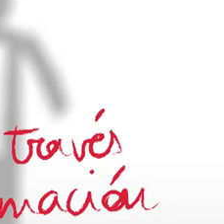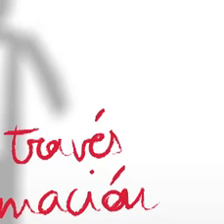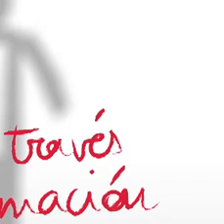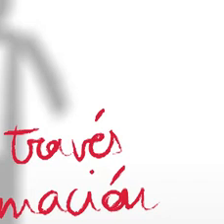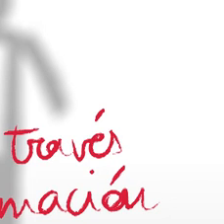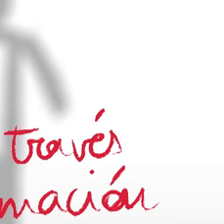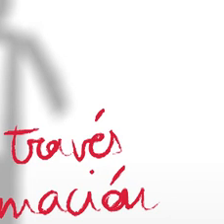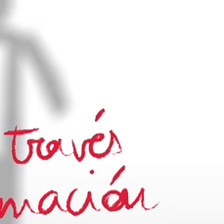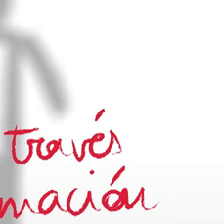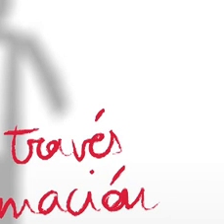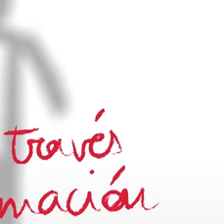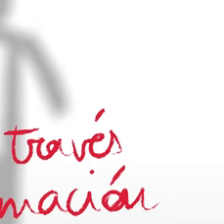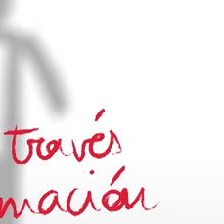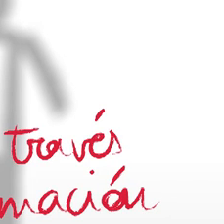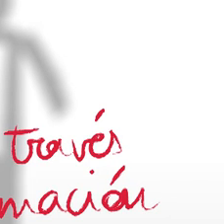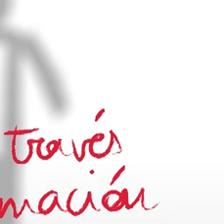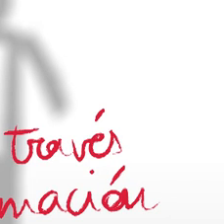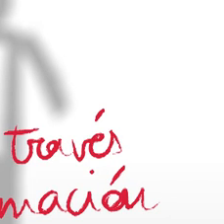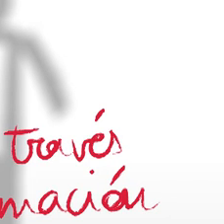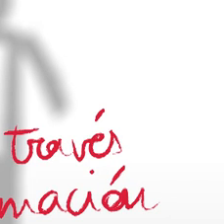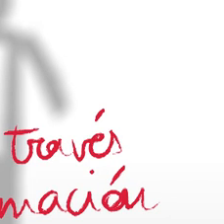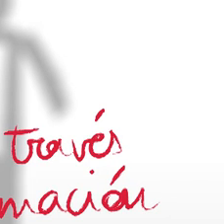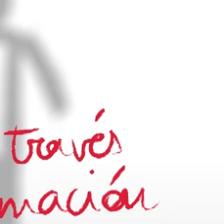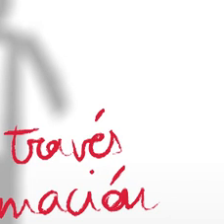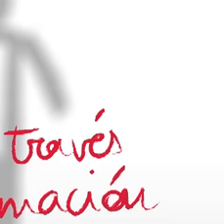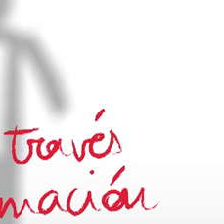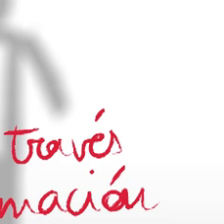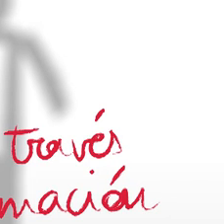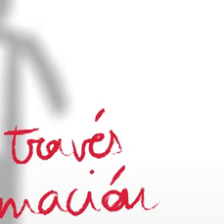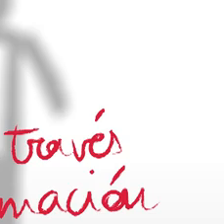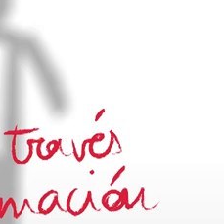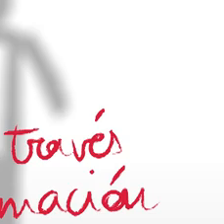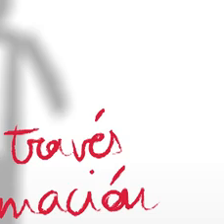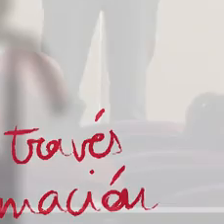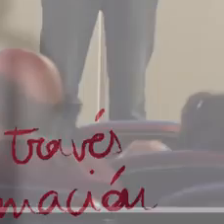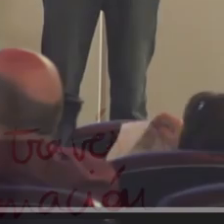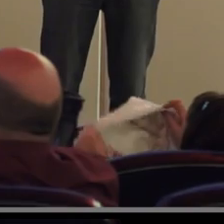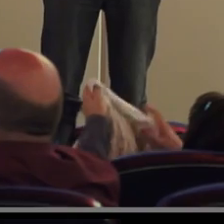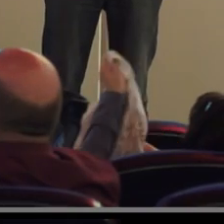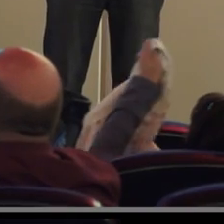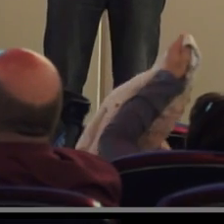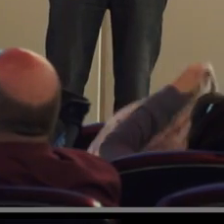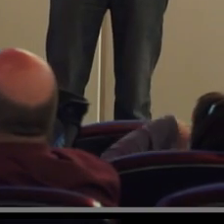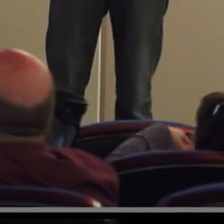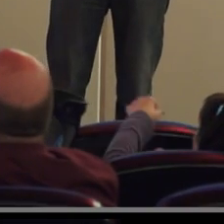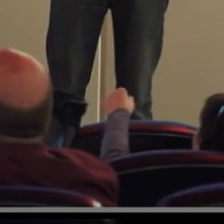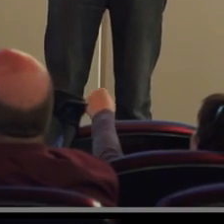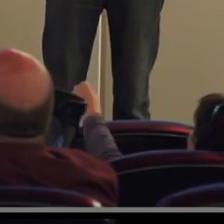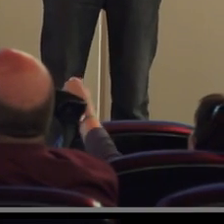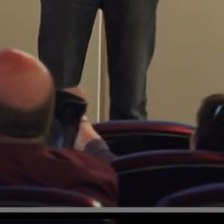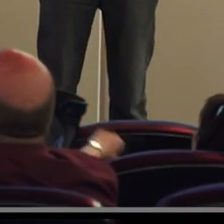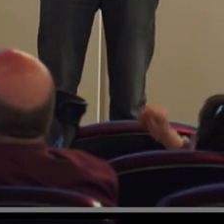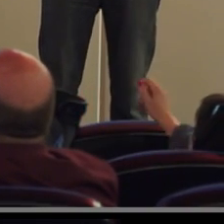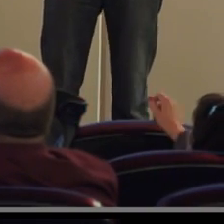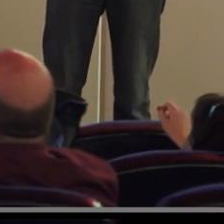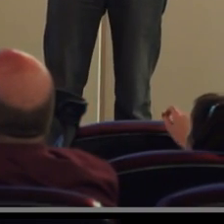Vamos a comenzar esta mesa redonda. Yo pido disculpas a los ponentes porque